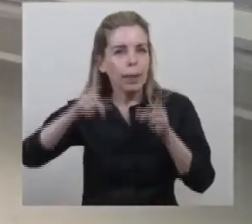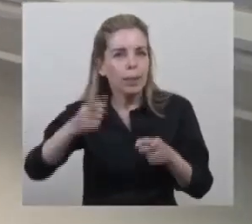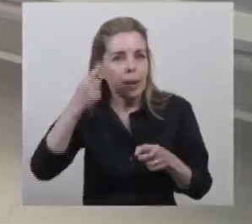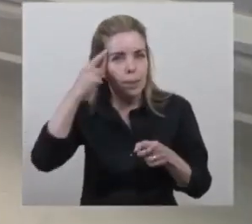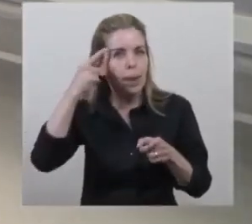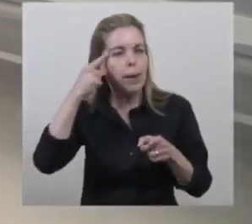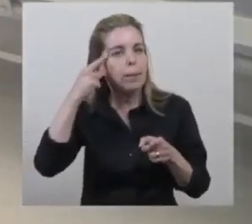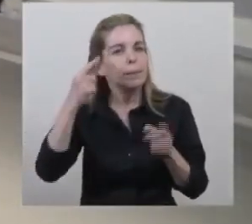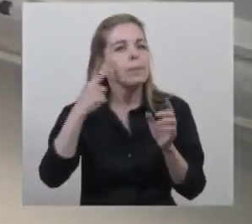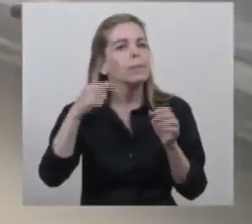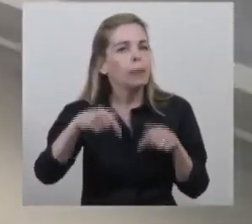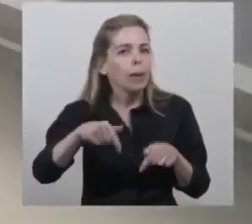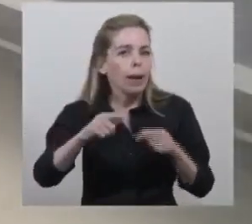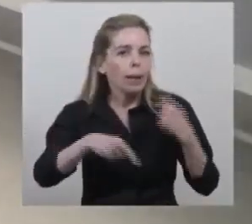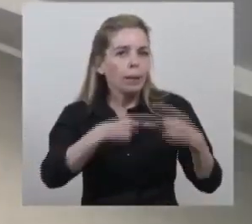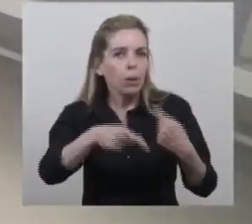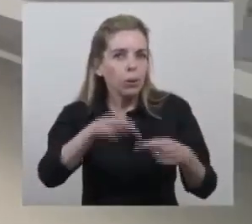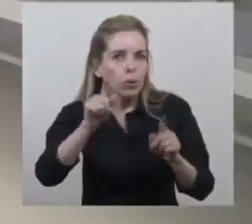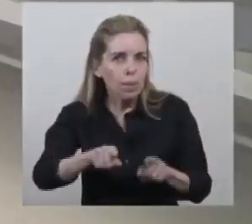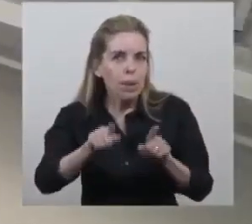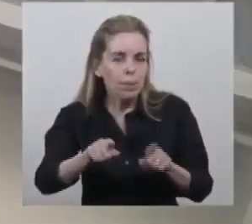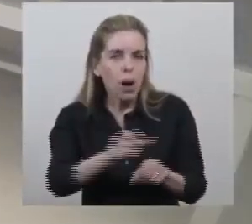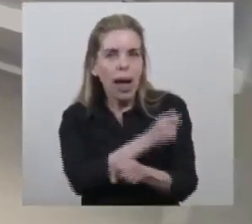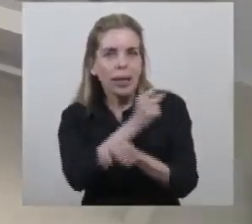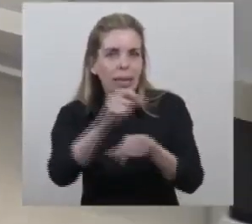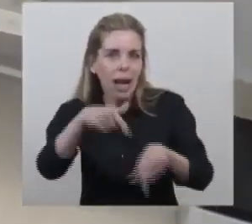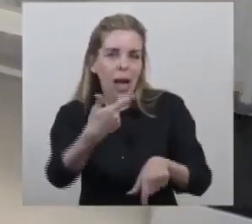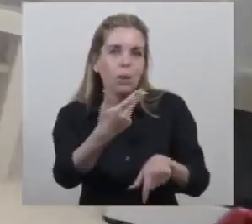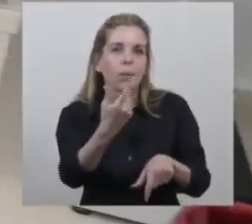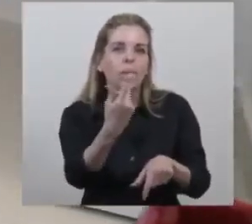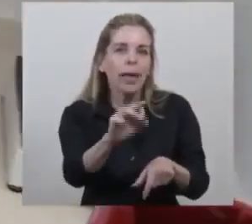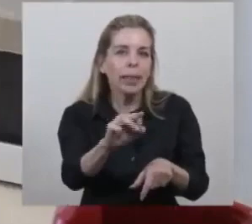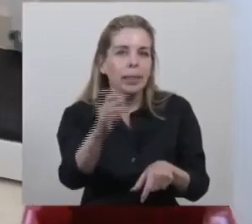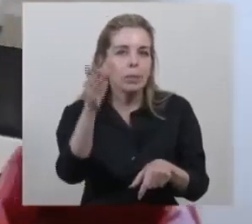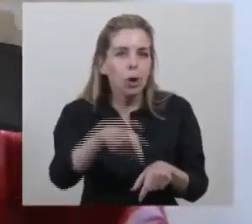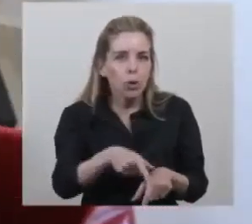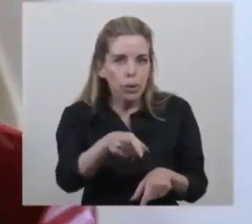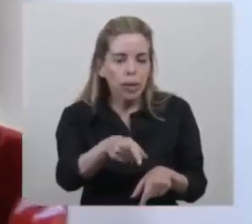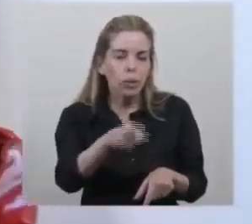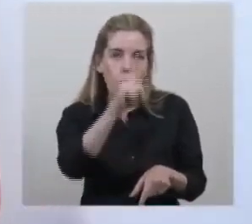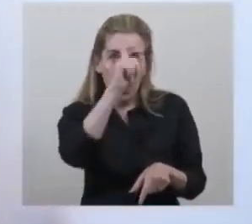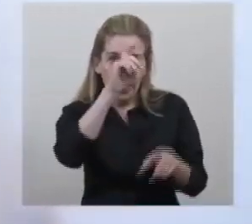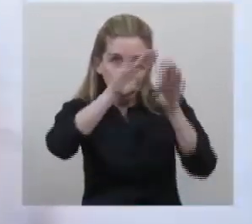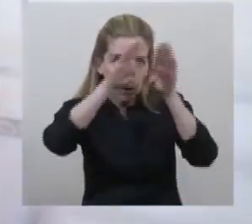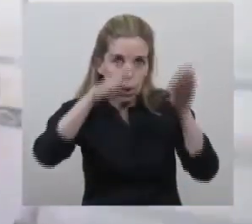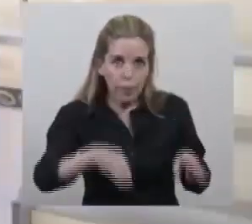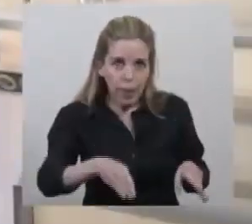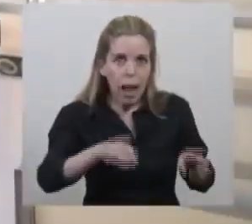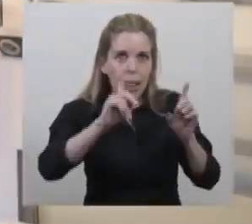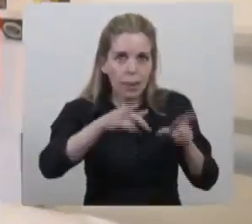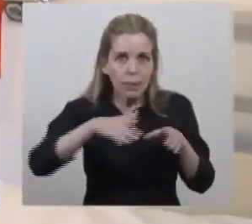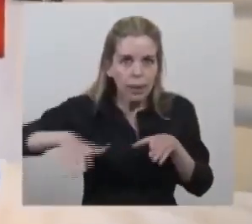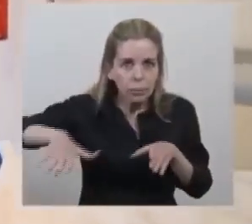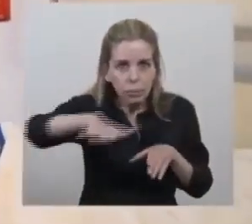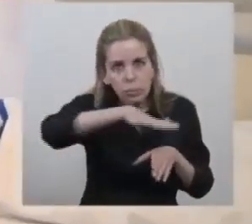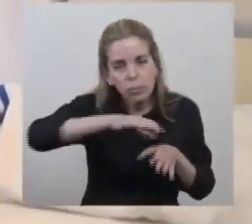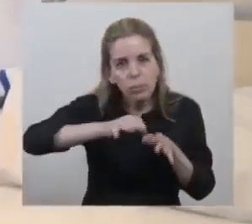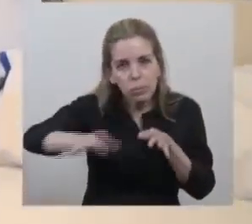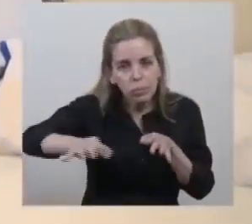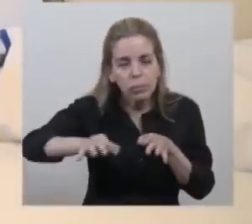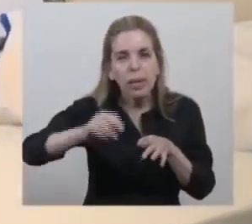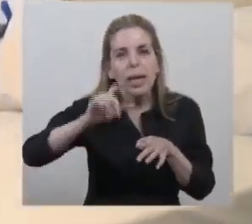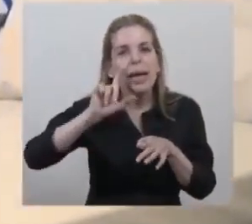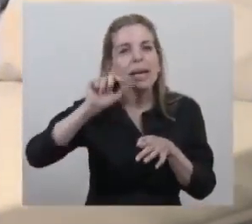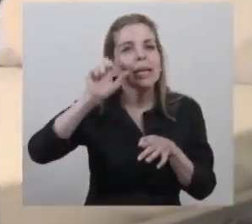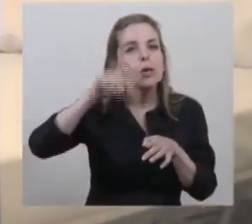continuidad, está ejecutado en un 20% nuestro hospital en el centro del cordón hidrocarburífero, allí en Rincón de los Auses